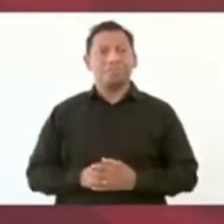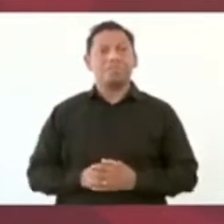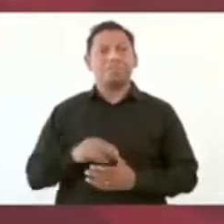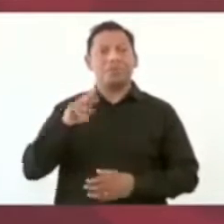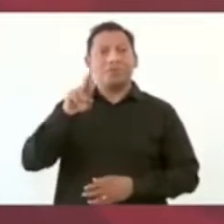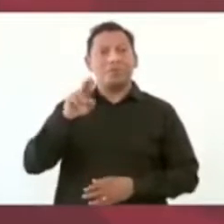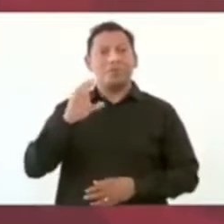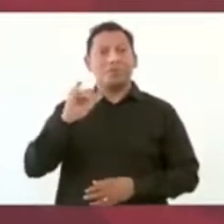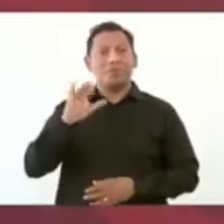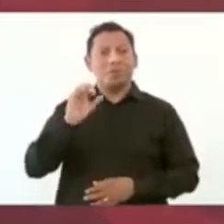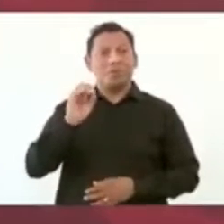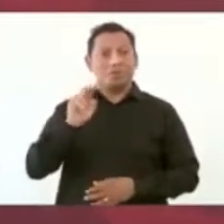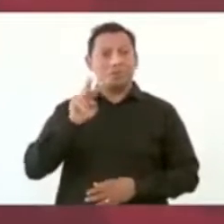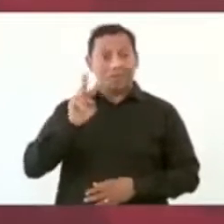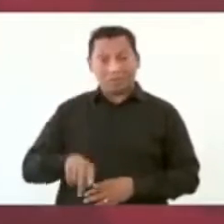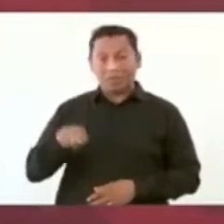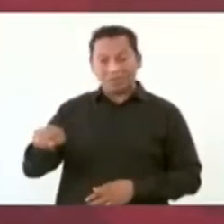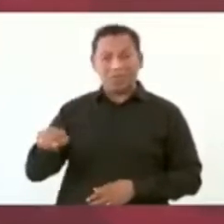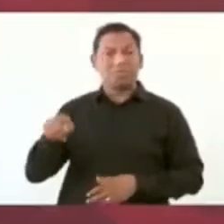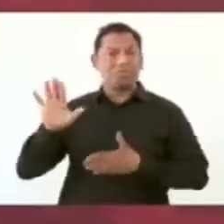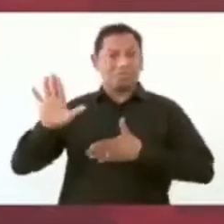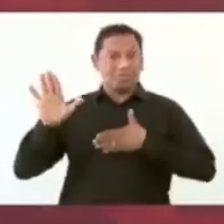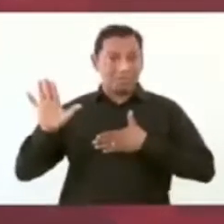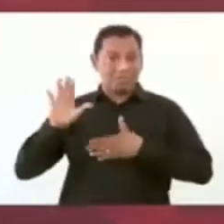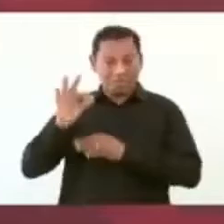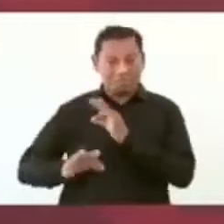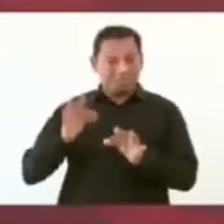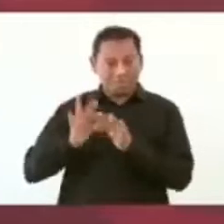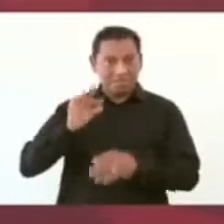Rocío, ¿verdad que sí tiene palabra? ¿Sí cumple?